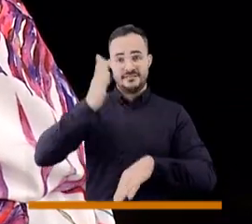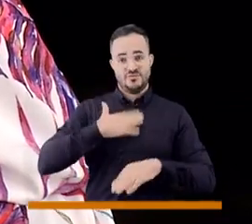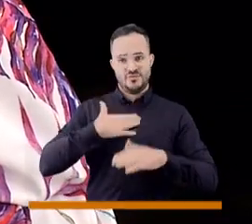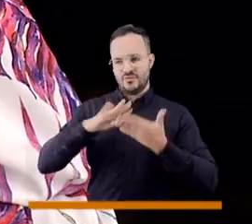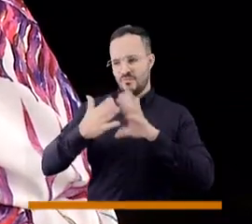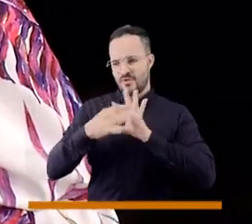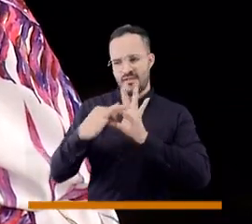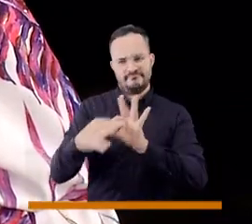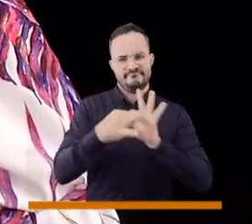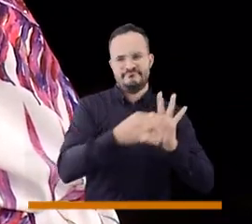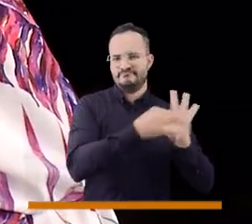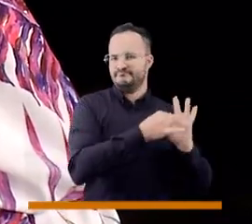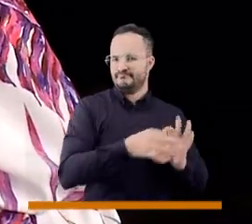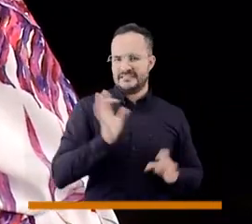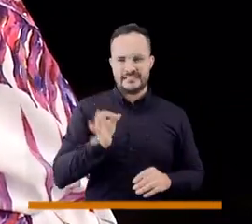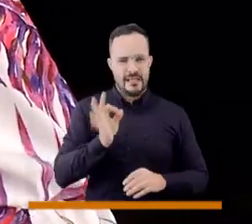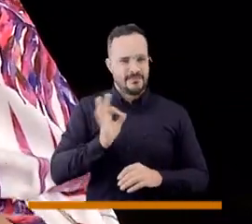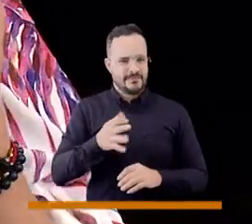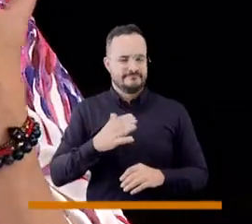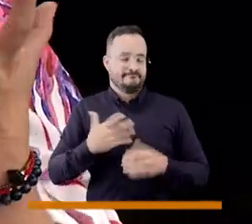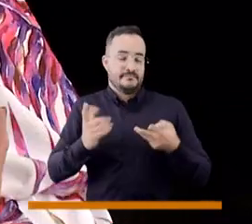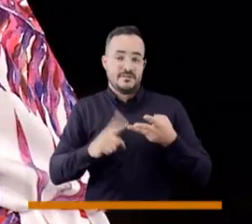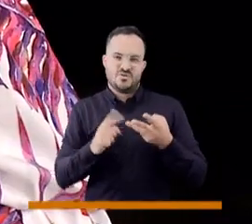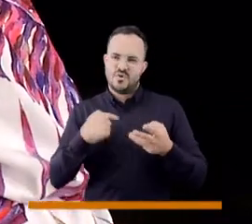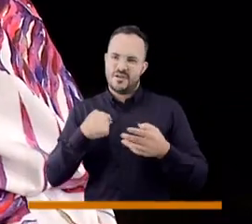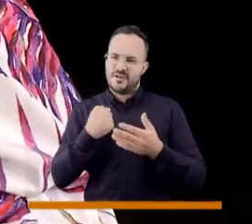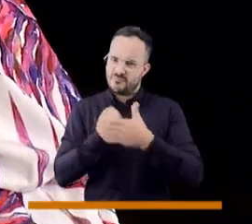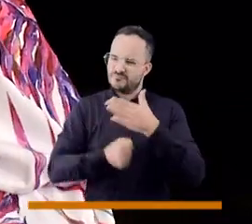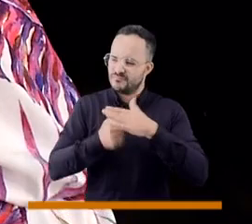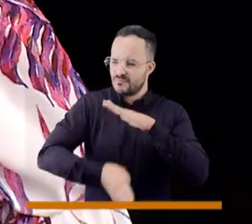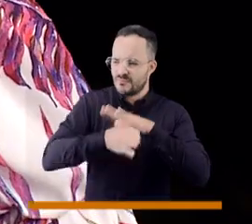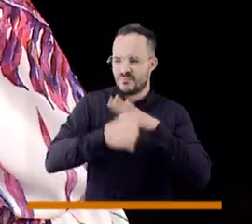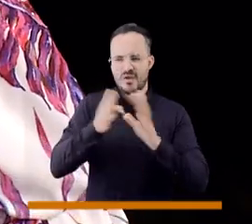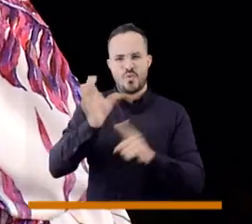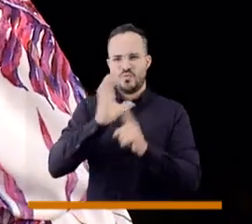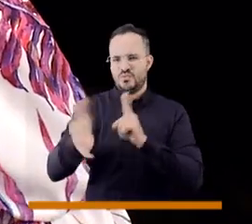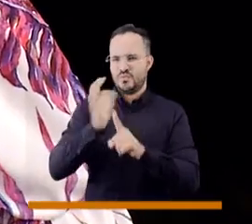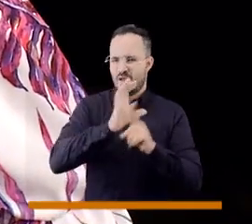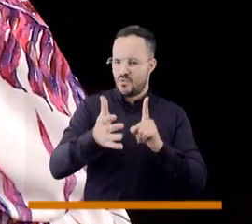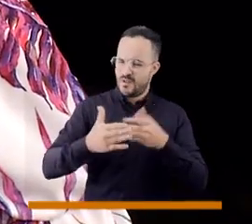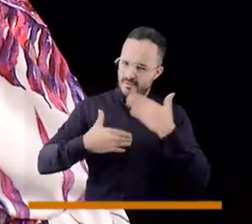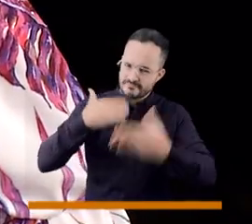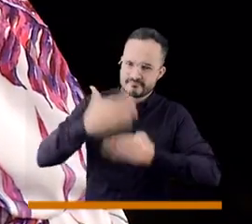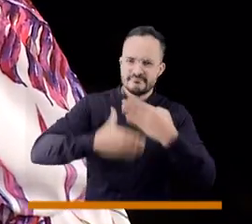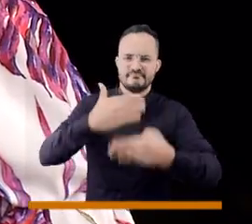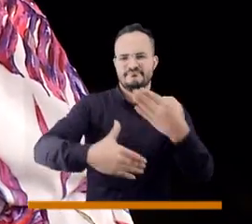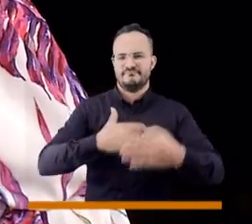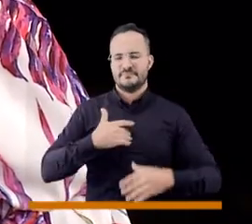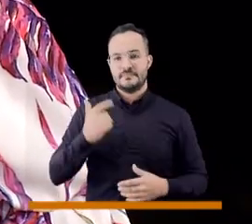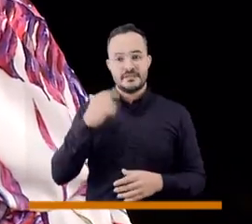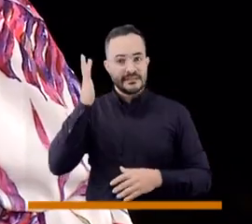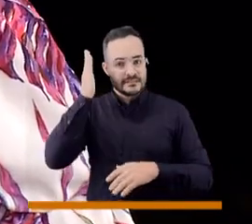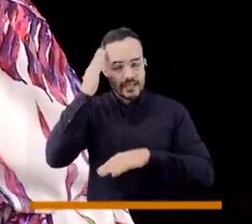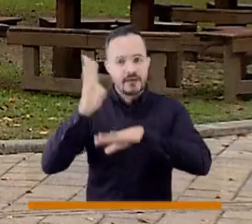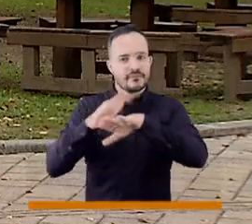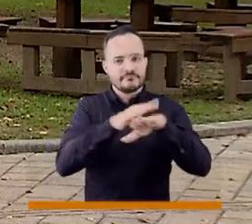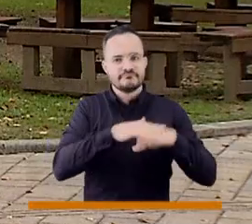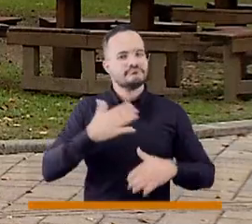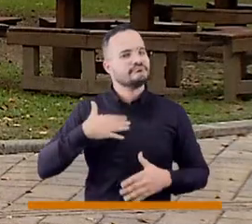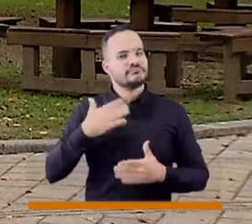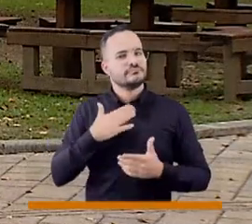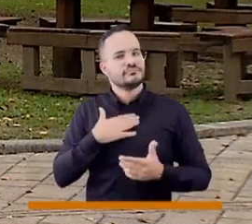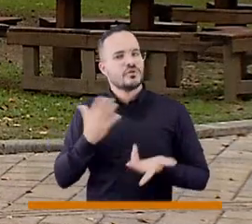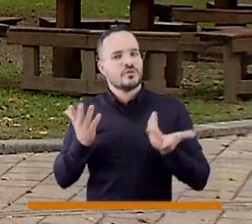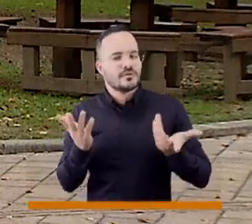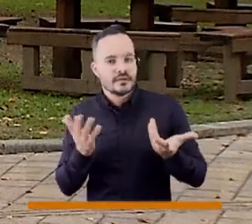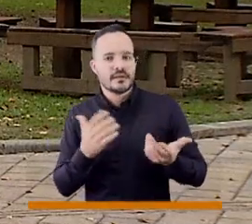y obviamente yo creo que voy a trajar mucho todo el tema cultural, la cultura ciudadana también se tiene que aprender por medio del ejemplo